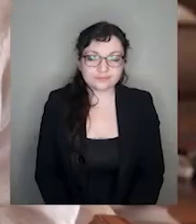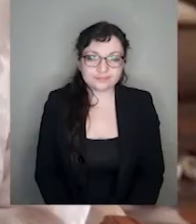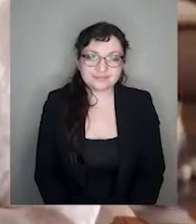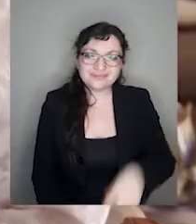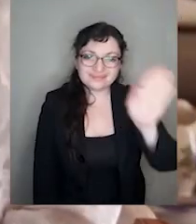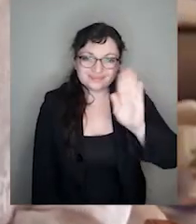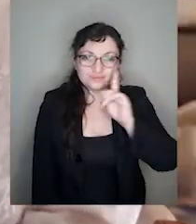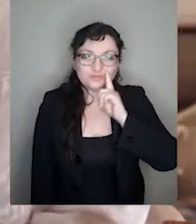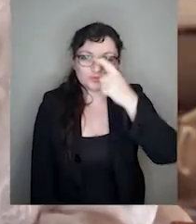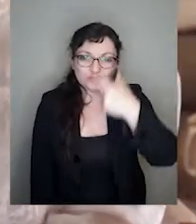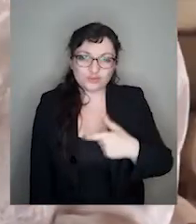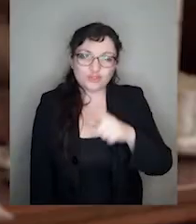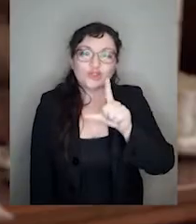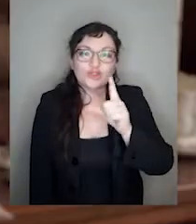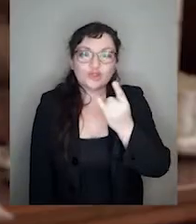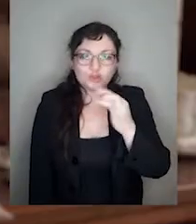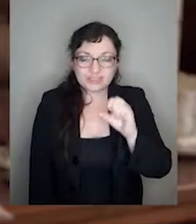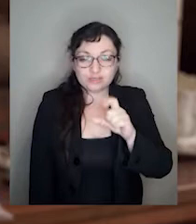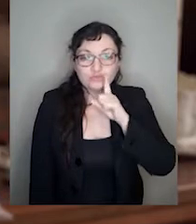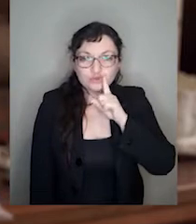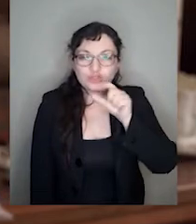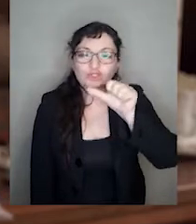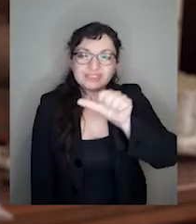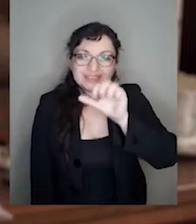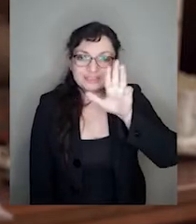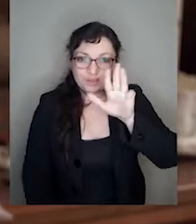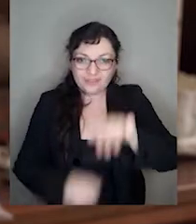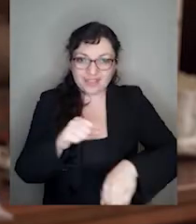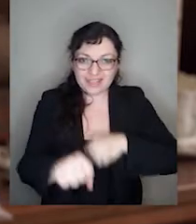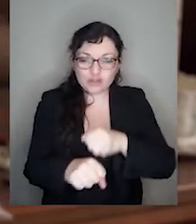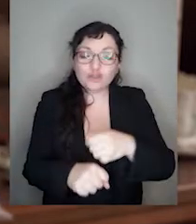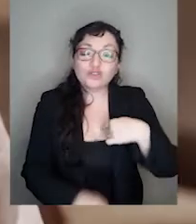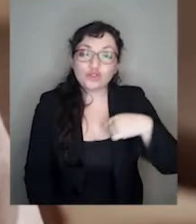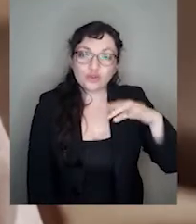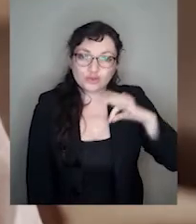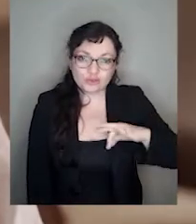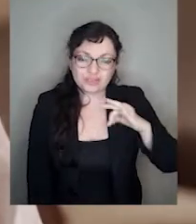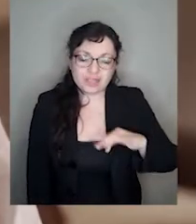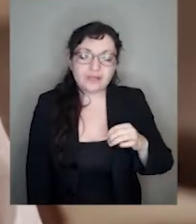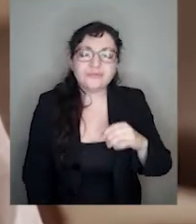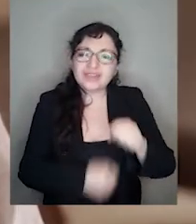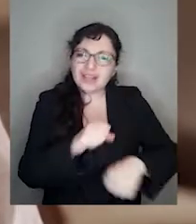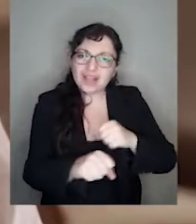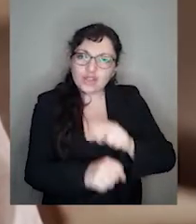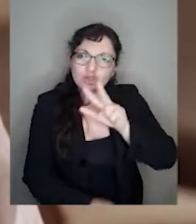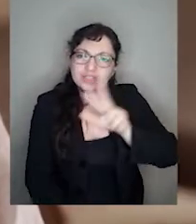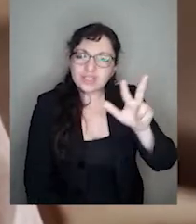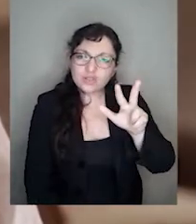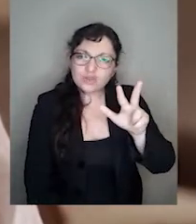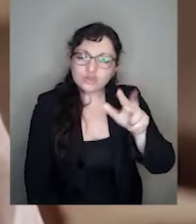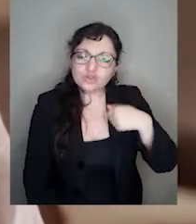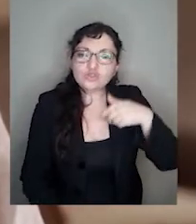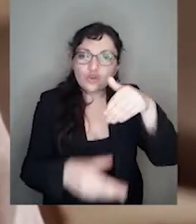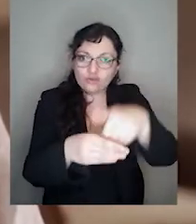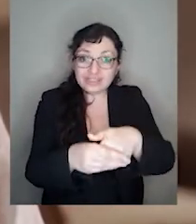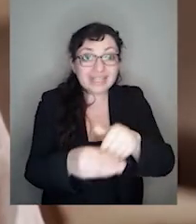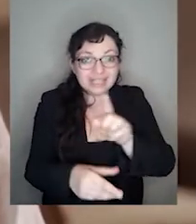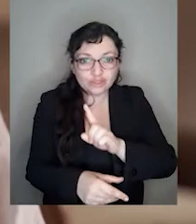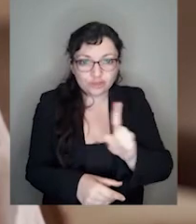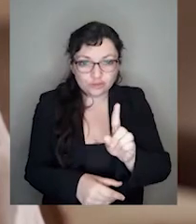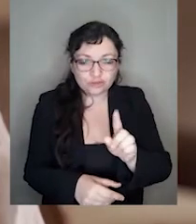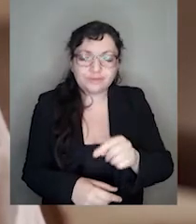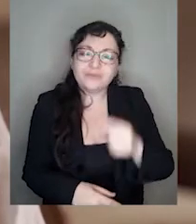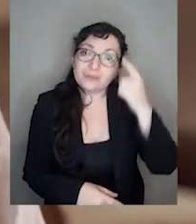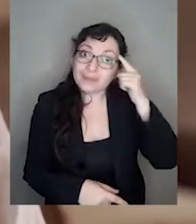Hola, yo soy Lucía, tengo 69 años y soy jubilada. En el año 88 voté por el no,